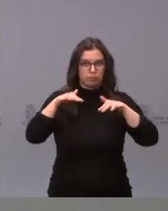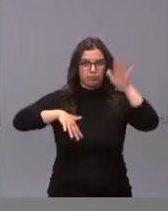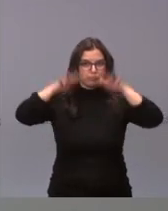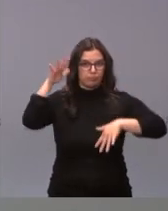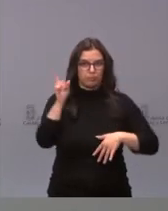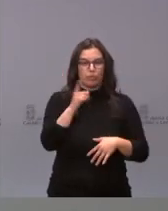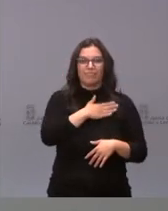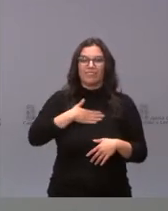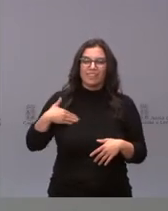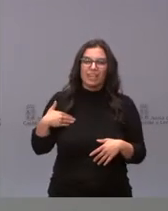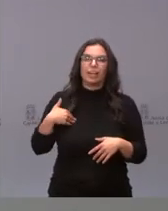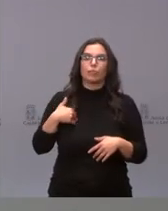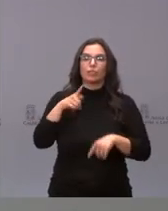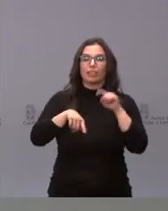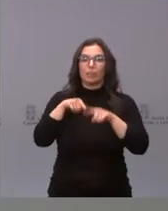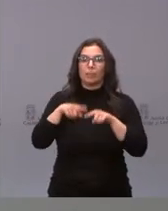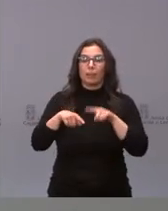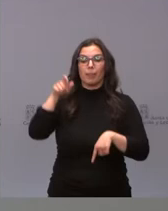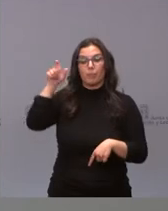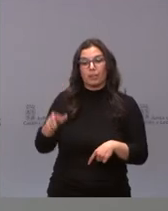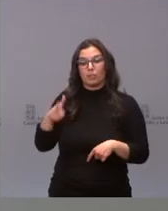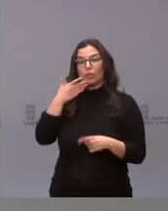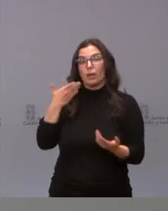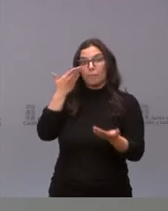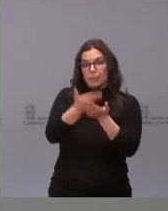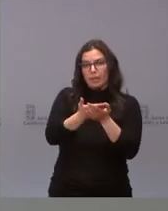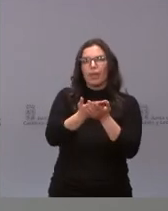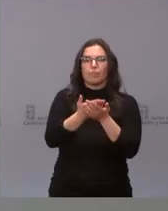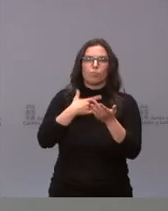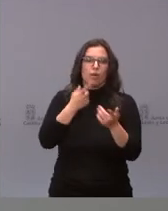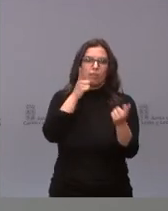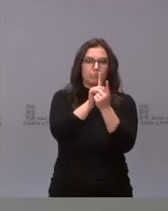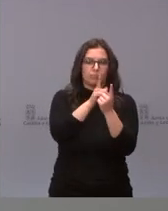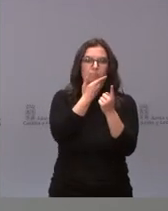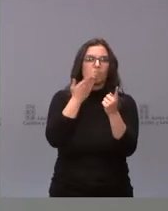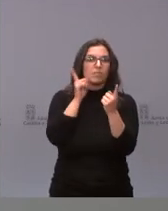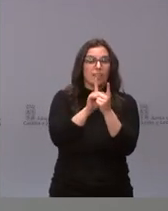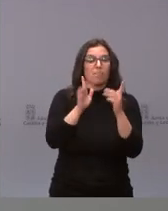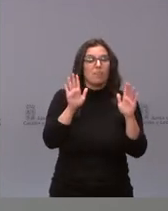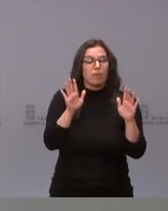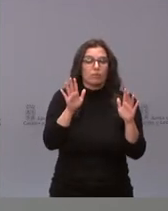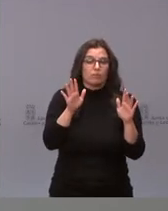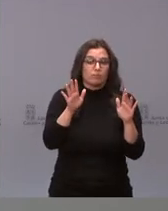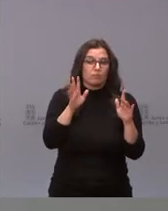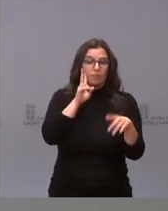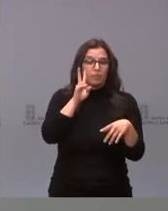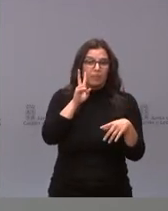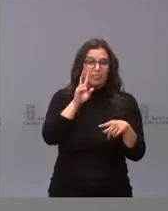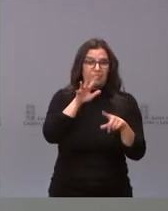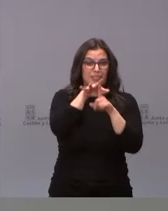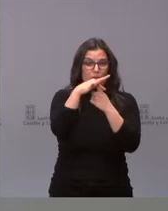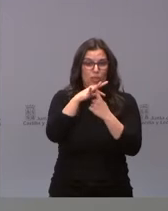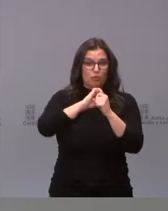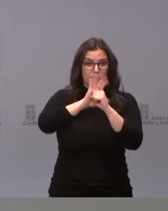presencial a demanda del propio paciente. Pero, sin embargo, a vista de la evolución epidemiológica,